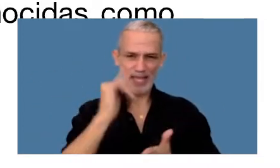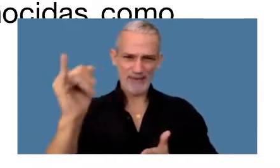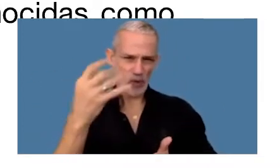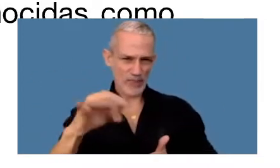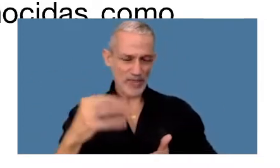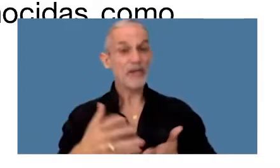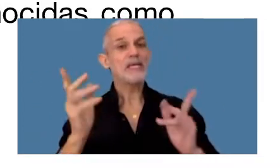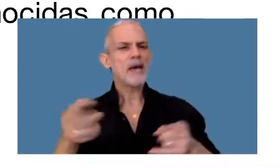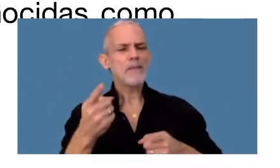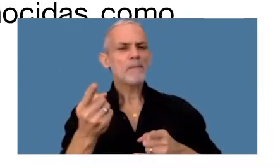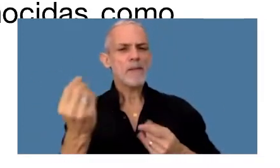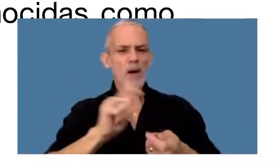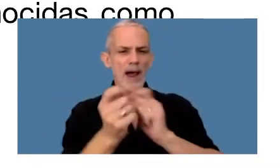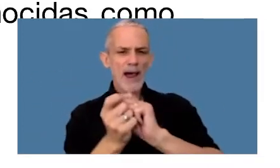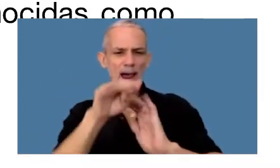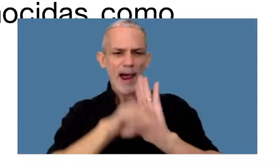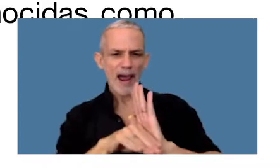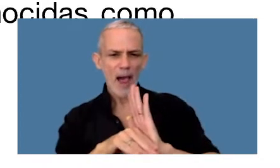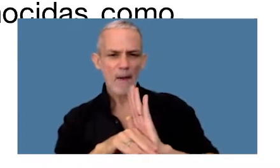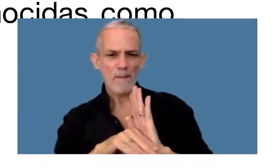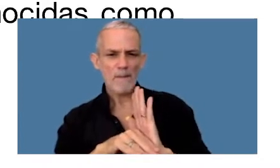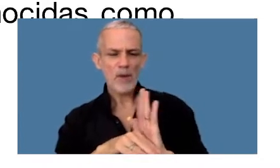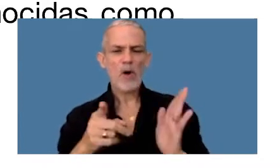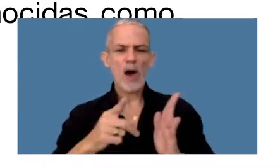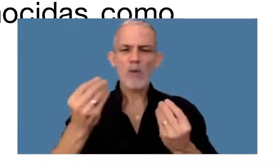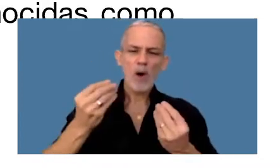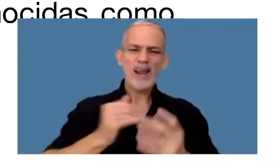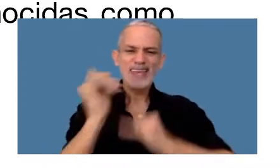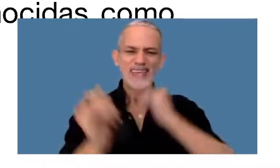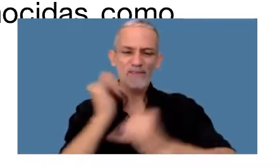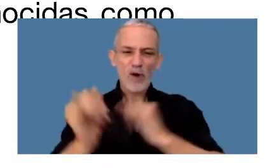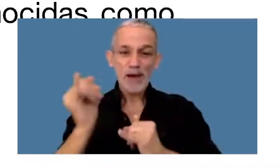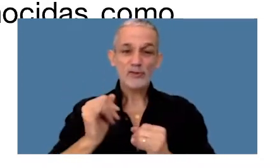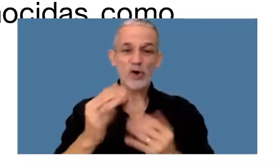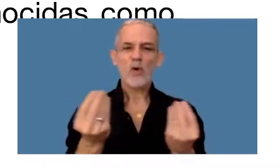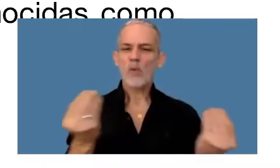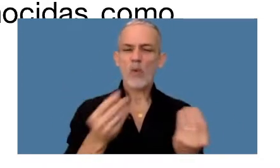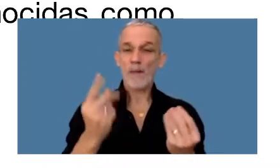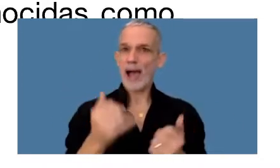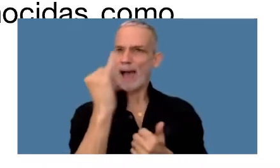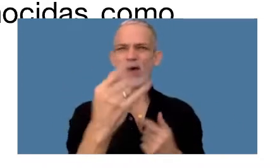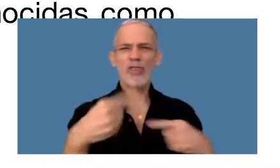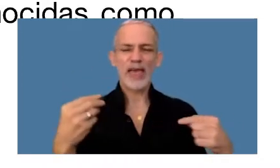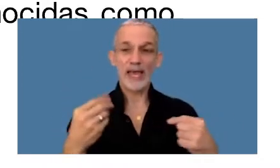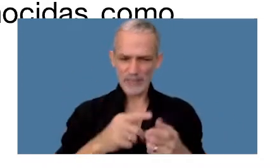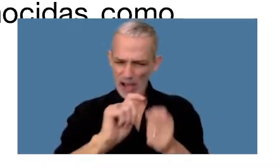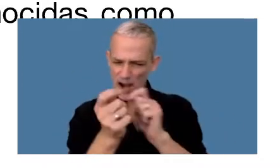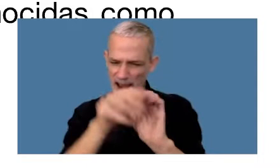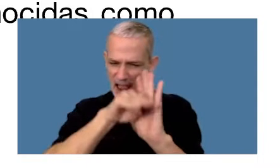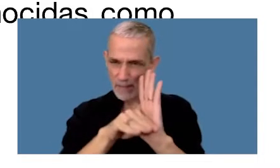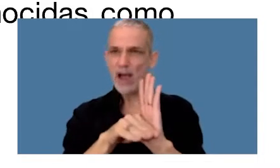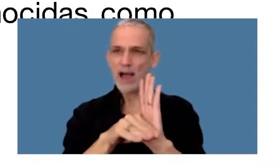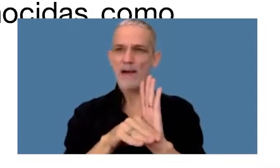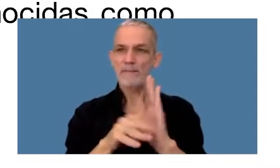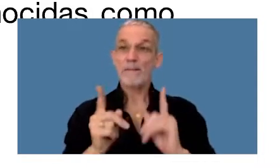se efectuaron otras modificaciones con relación a la información a reportar Más allá de esas modificaciones